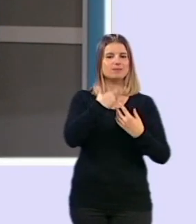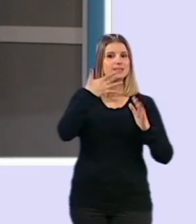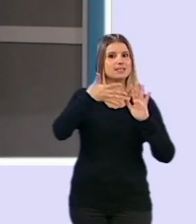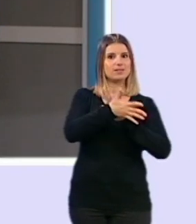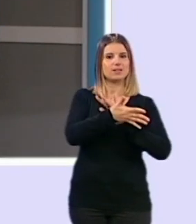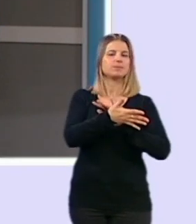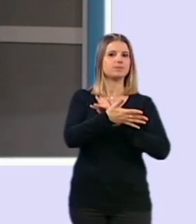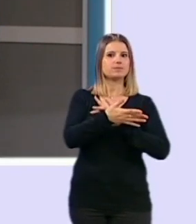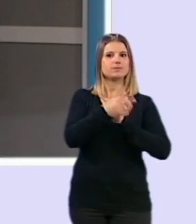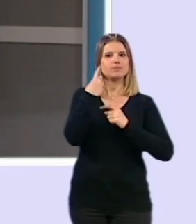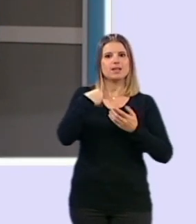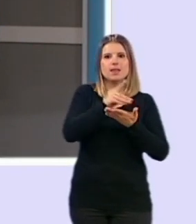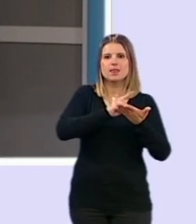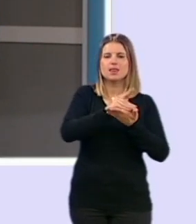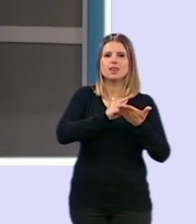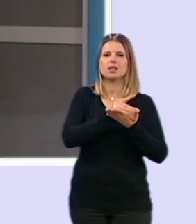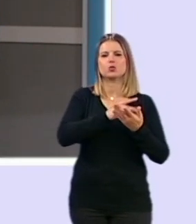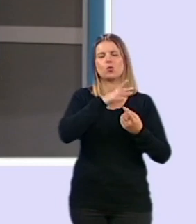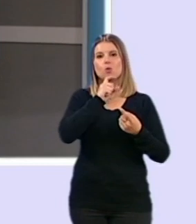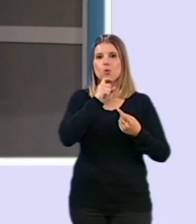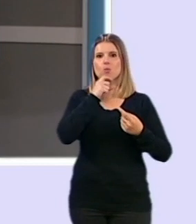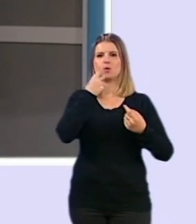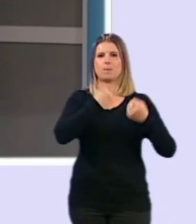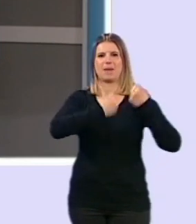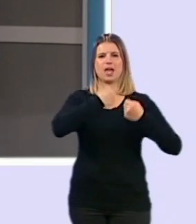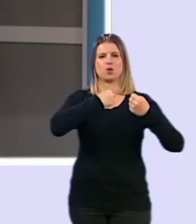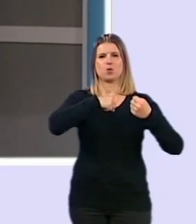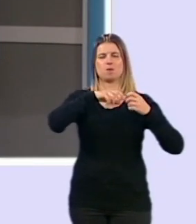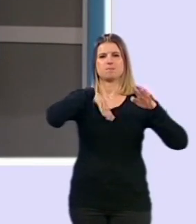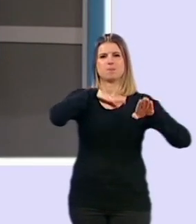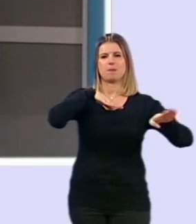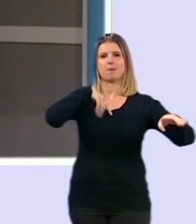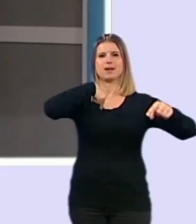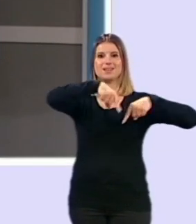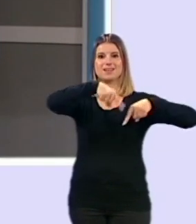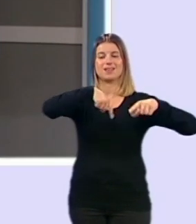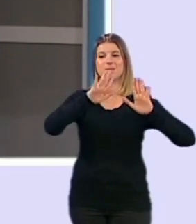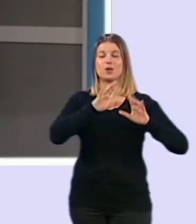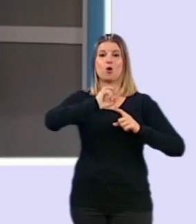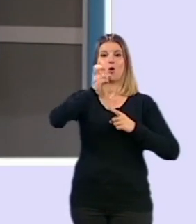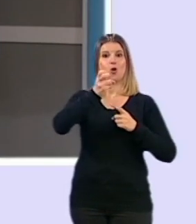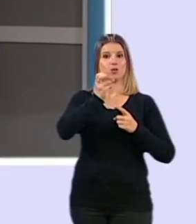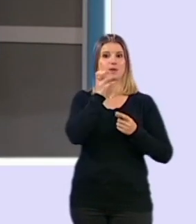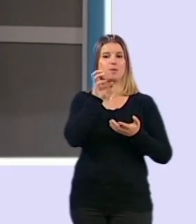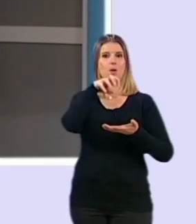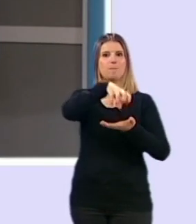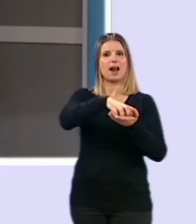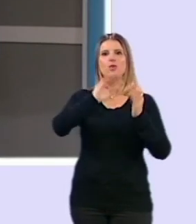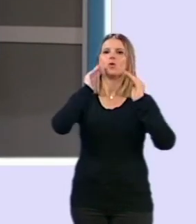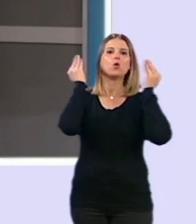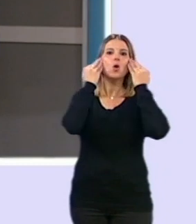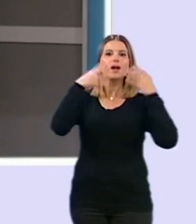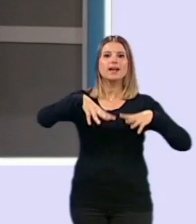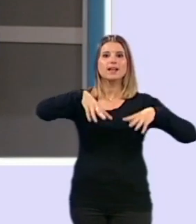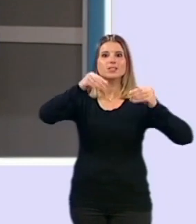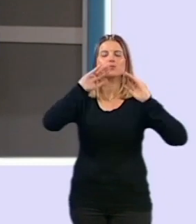transmiten y los que nos dan por el flujo de los vehículos. Y sin embargo, la estación que tenemos situada en el Palacio de Congreso nos